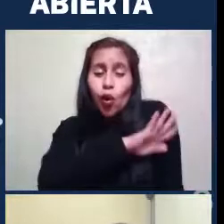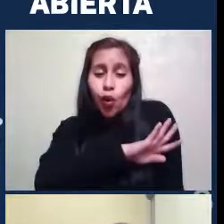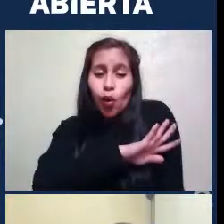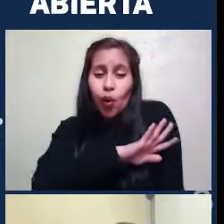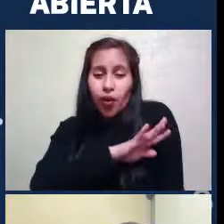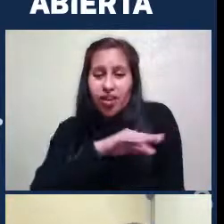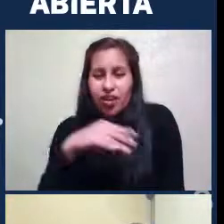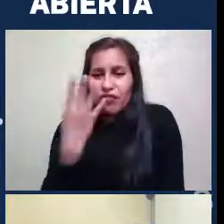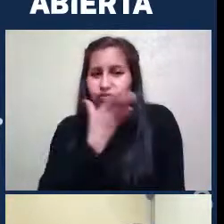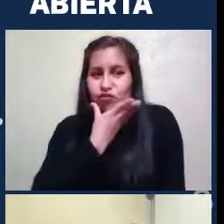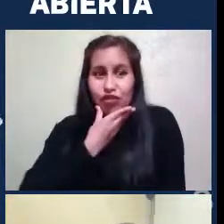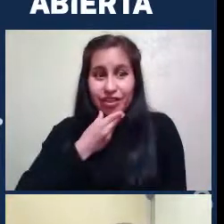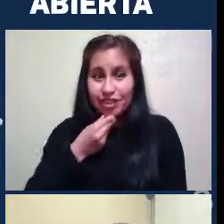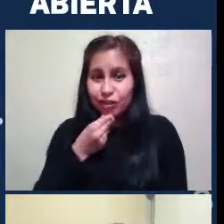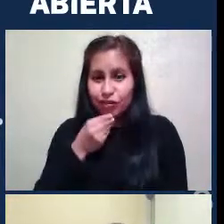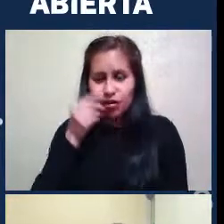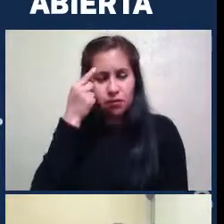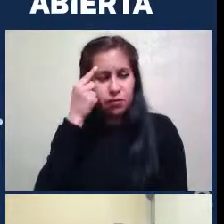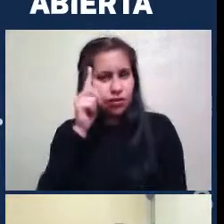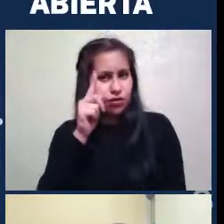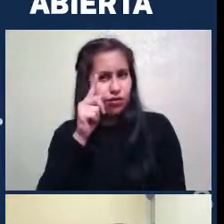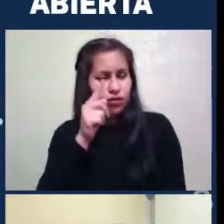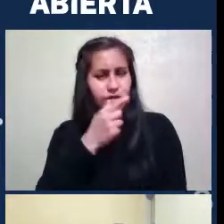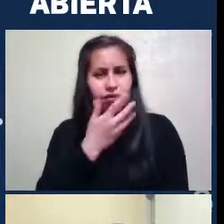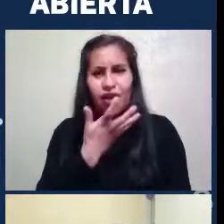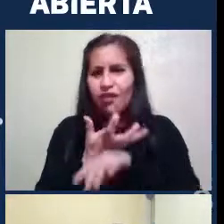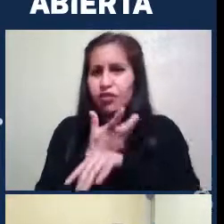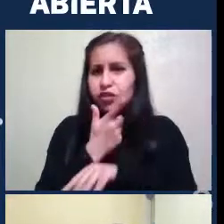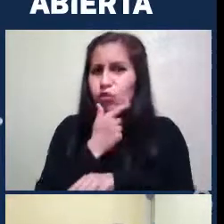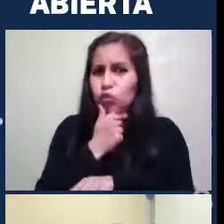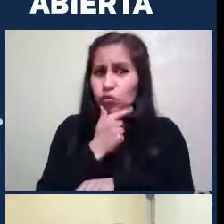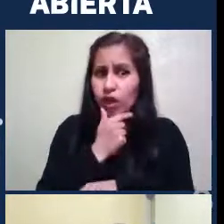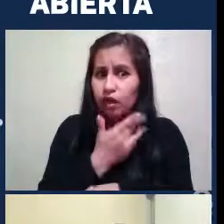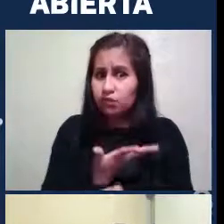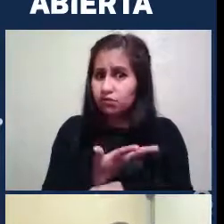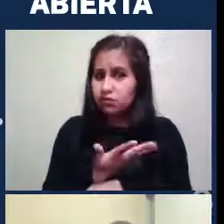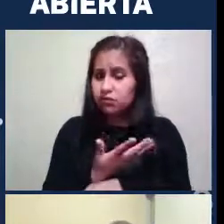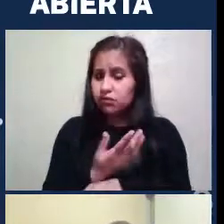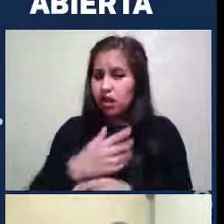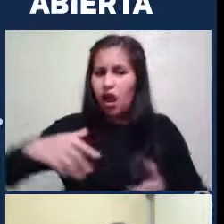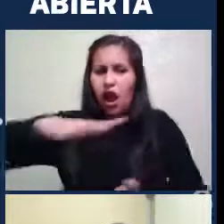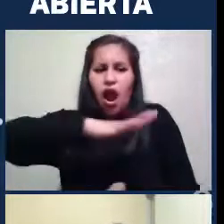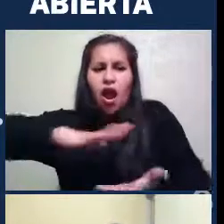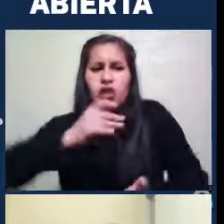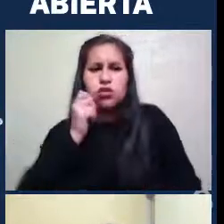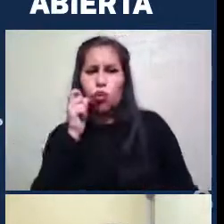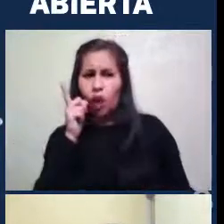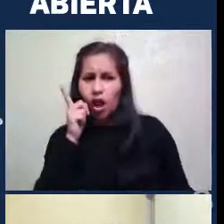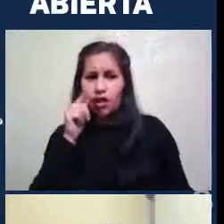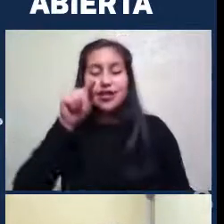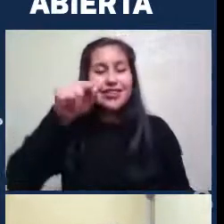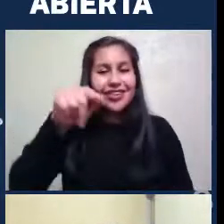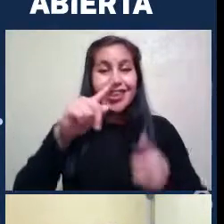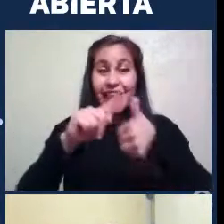muy atractivos, pero queda la duda todavía. ¿Cuáles de estos son galaxias? Y este es el último. Bien.